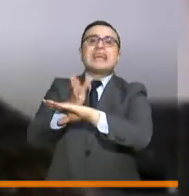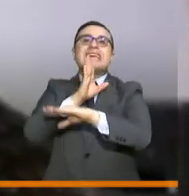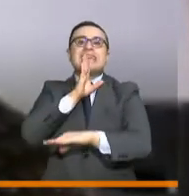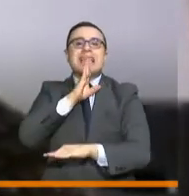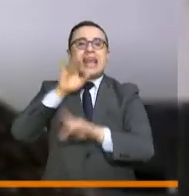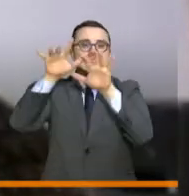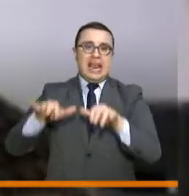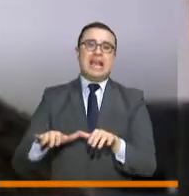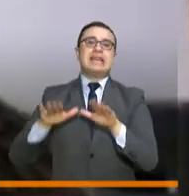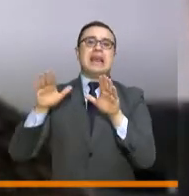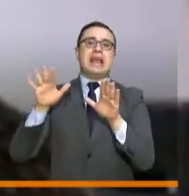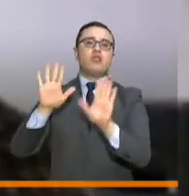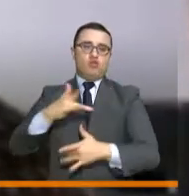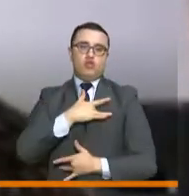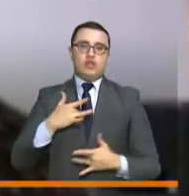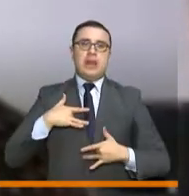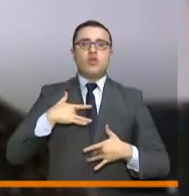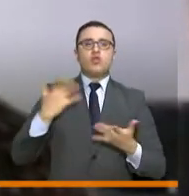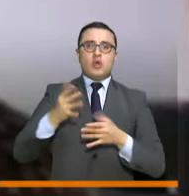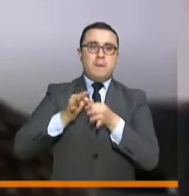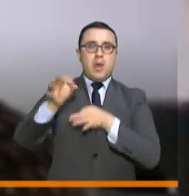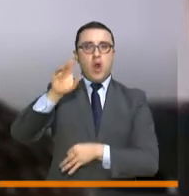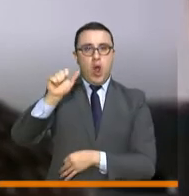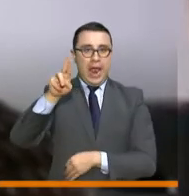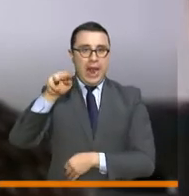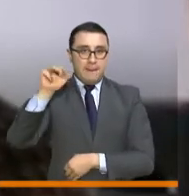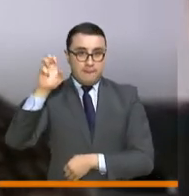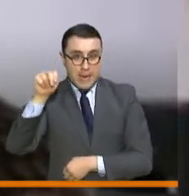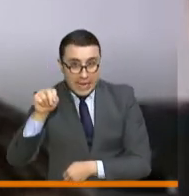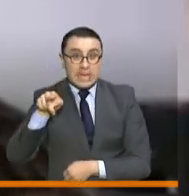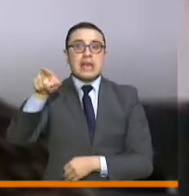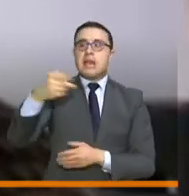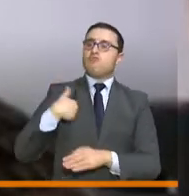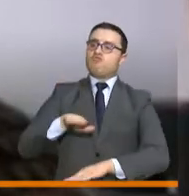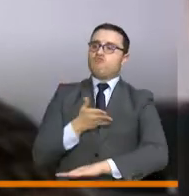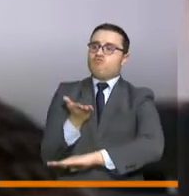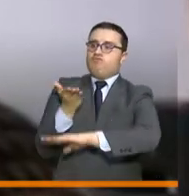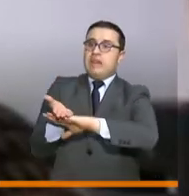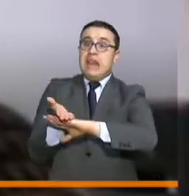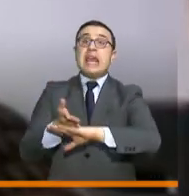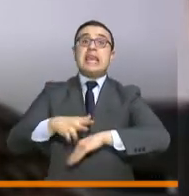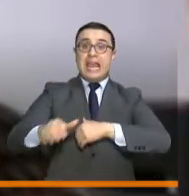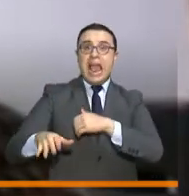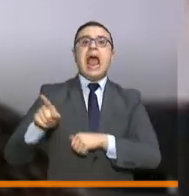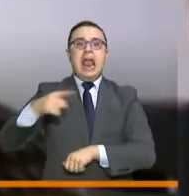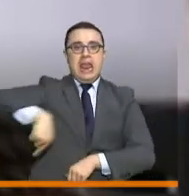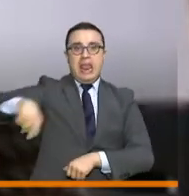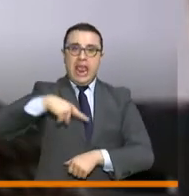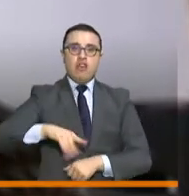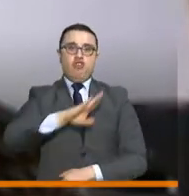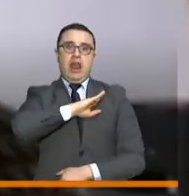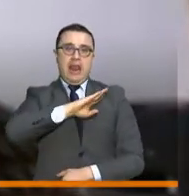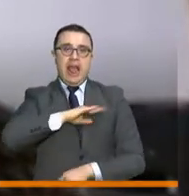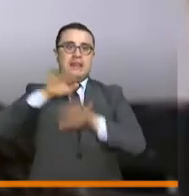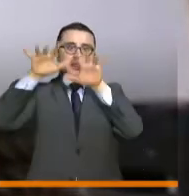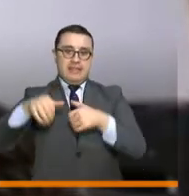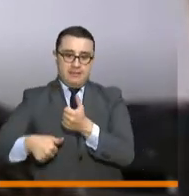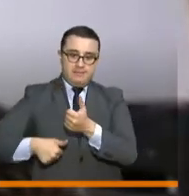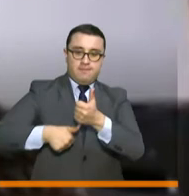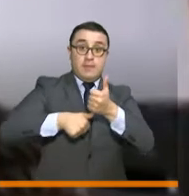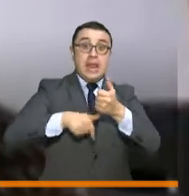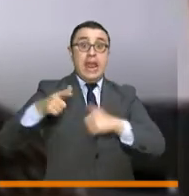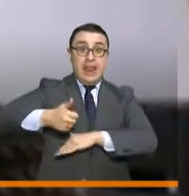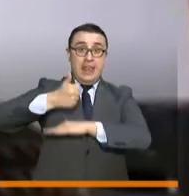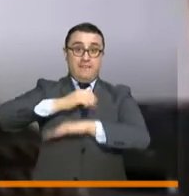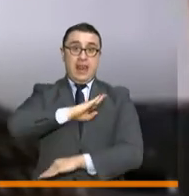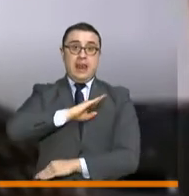Carmen de Vigorán, siempre contando con la asesoría de la Secretaría y la Administración Municipal, en cabeza del